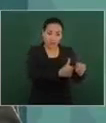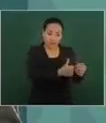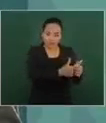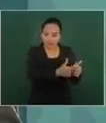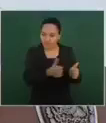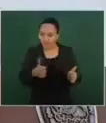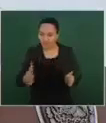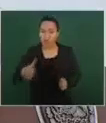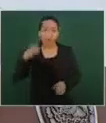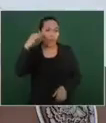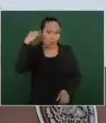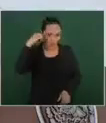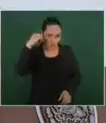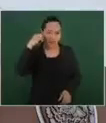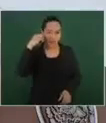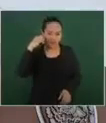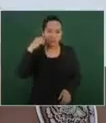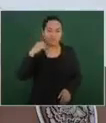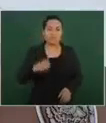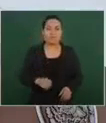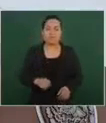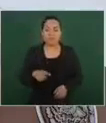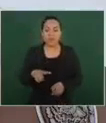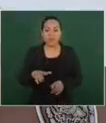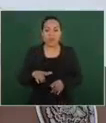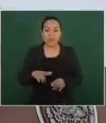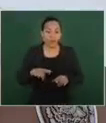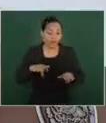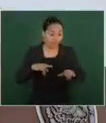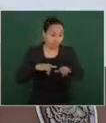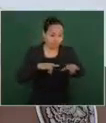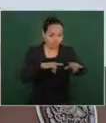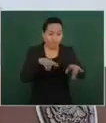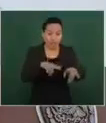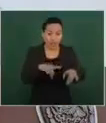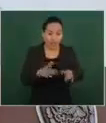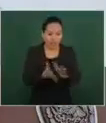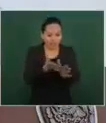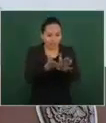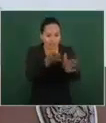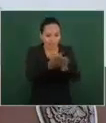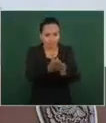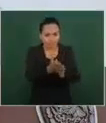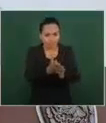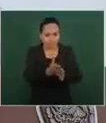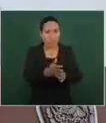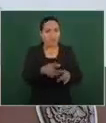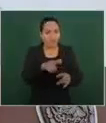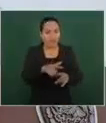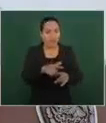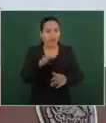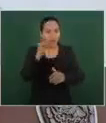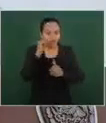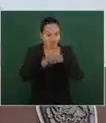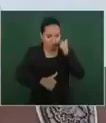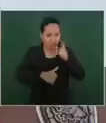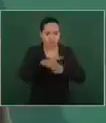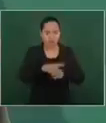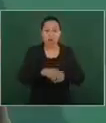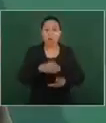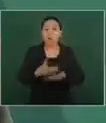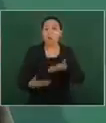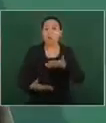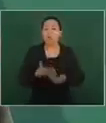una carretera moderna que va a ayudar a que